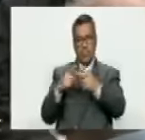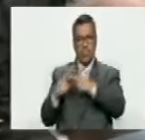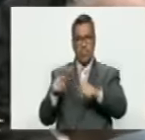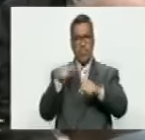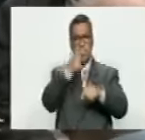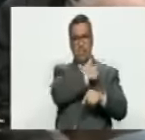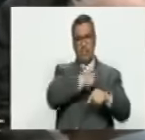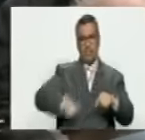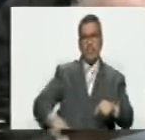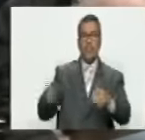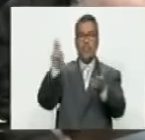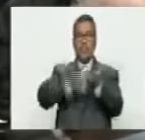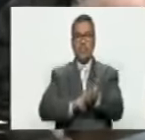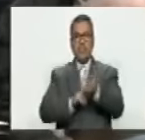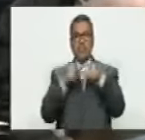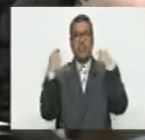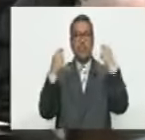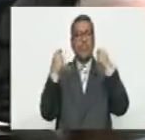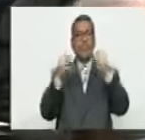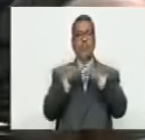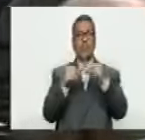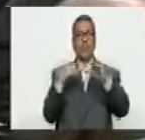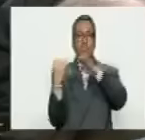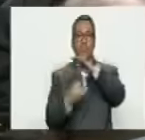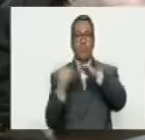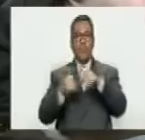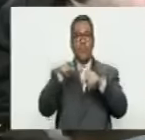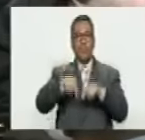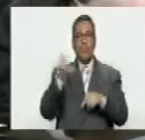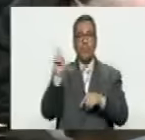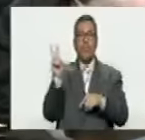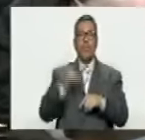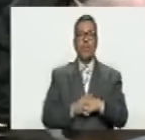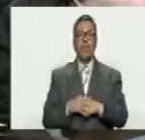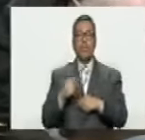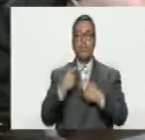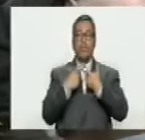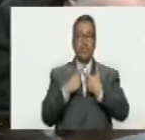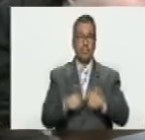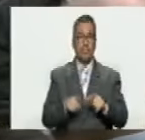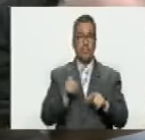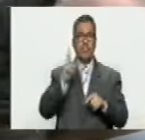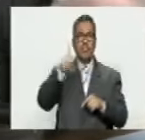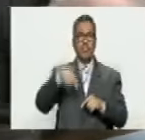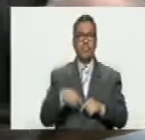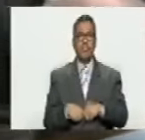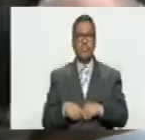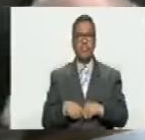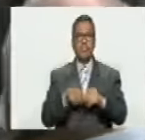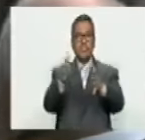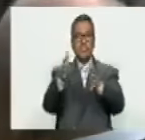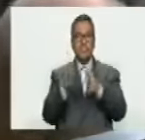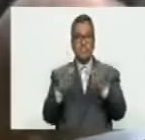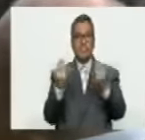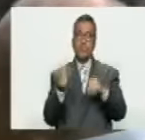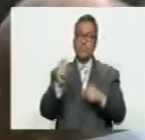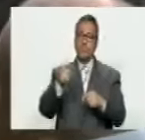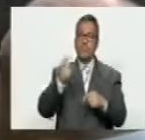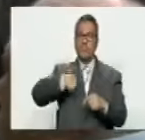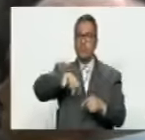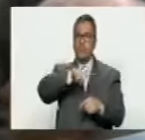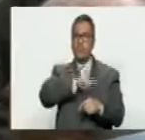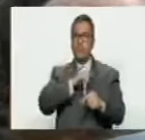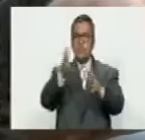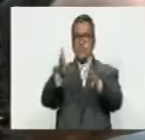presidente reelecto y proclamado por todas las instituciones del país. Pero además, ganamos mucho más. Nosotros le